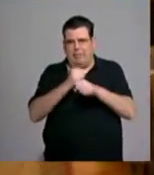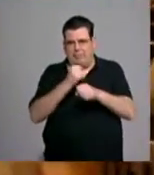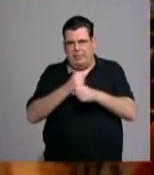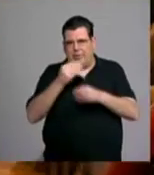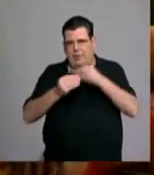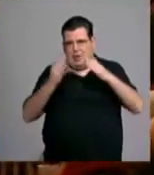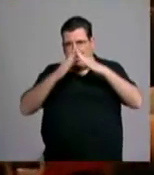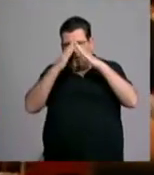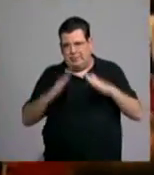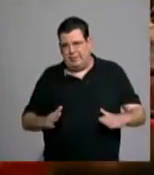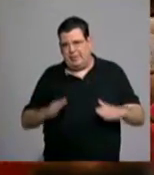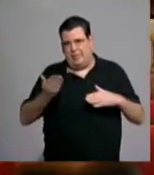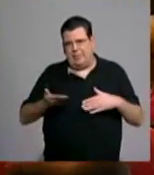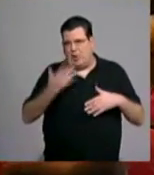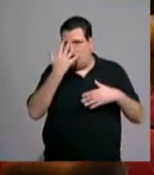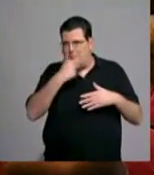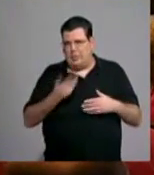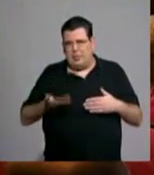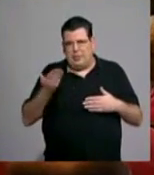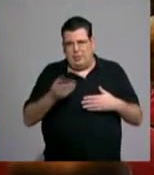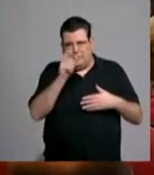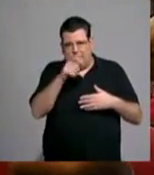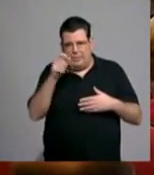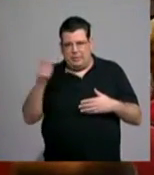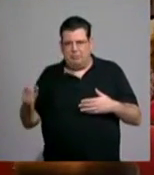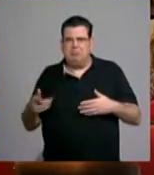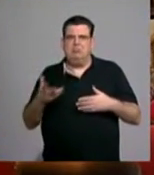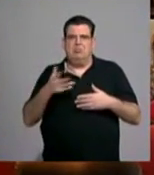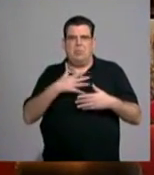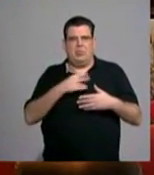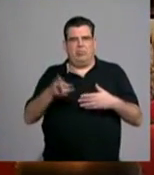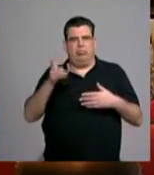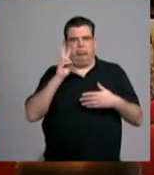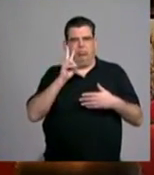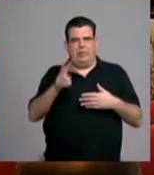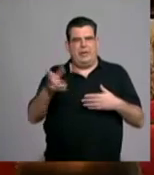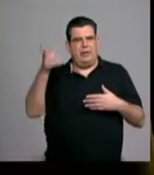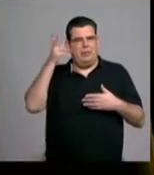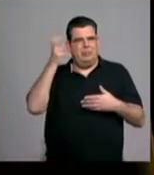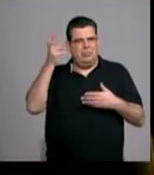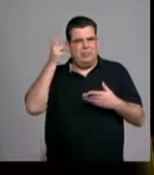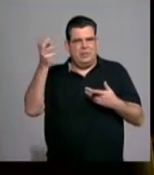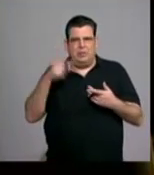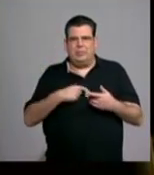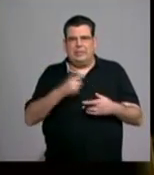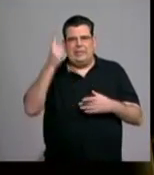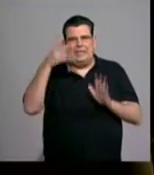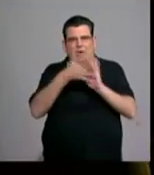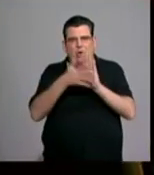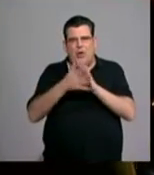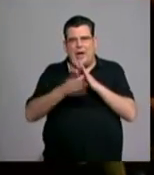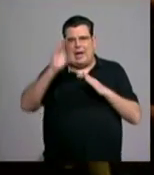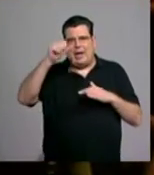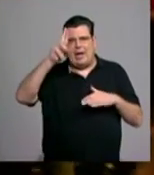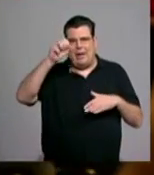y de todas las personas. Por este motivo allí pudimos ver y escuchar ponencias como la de la teóloga Carmen Barbas que habló sobre la